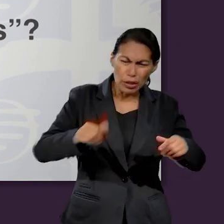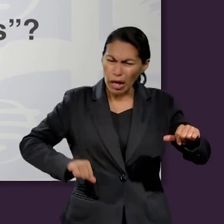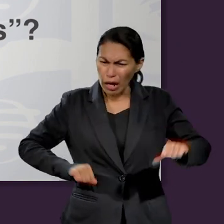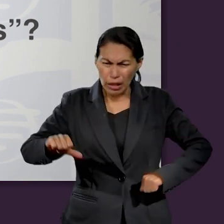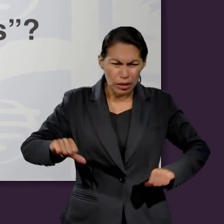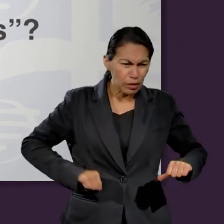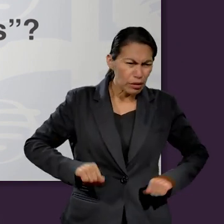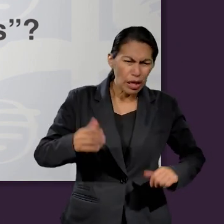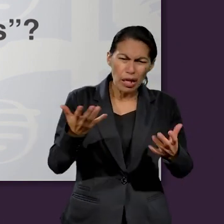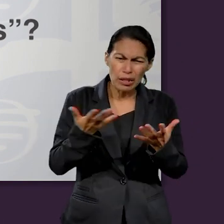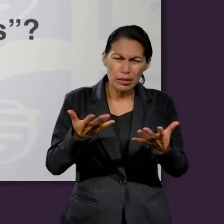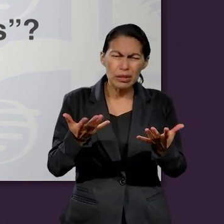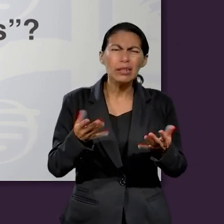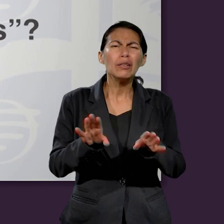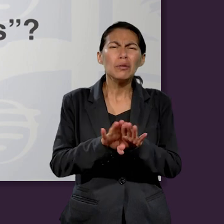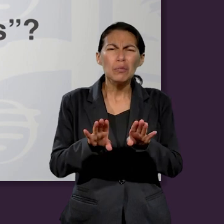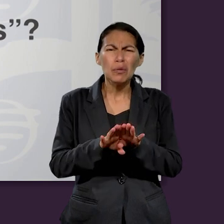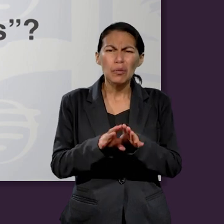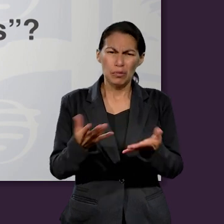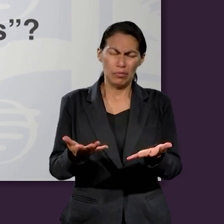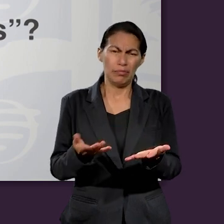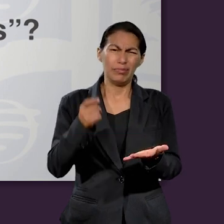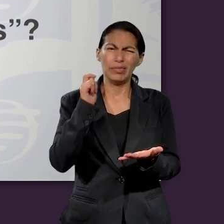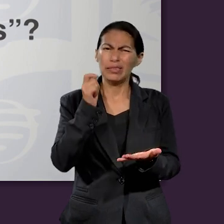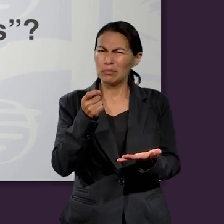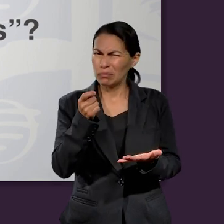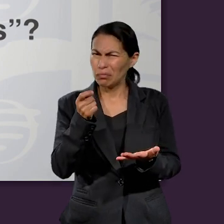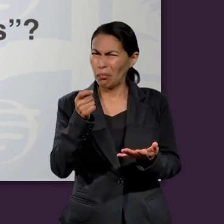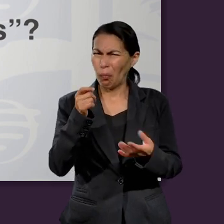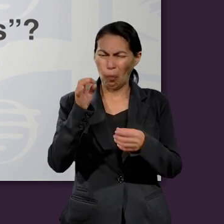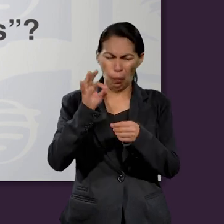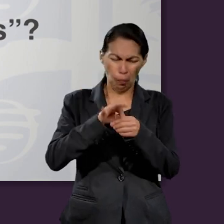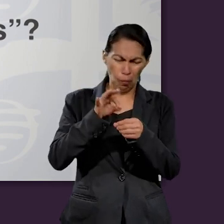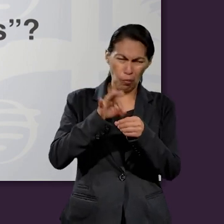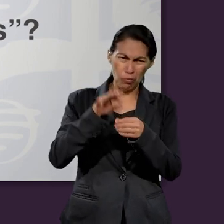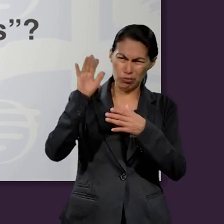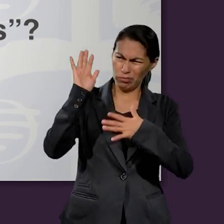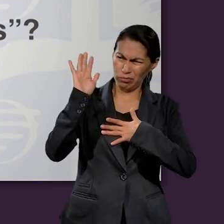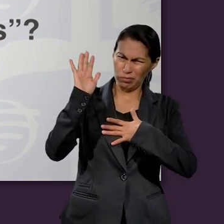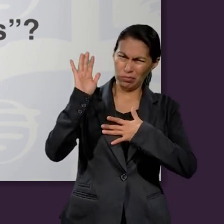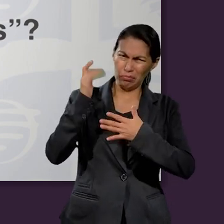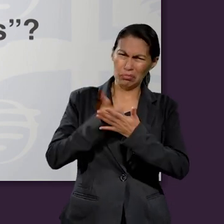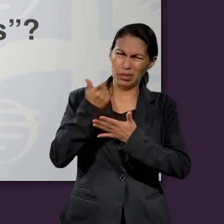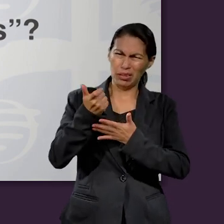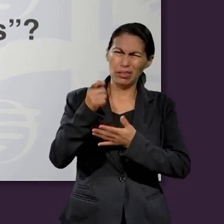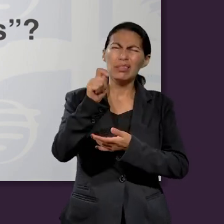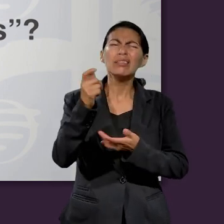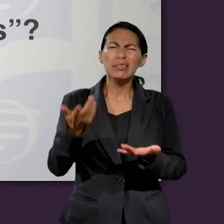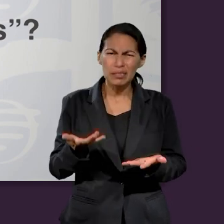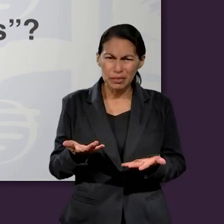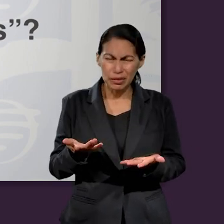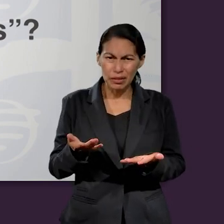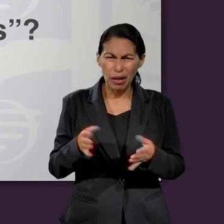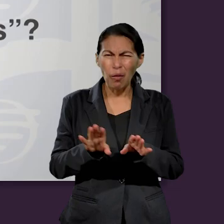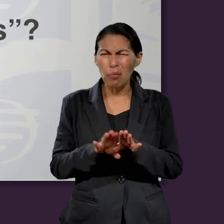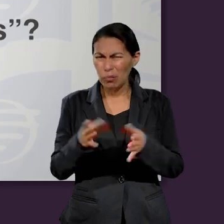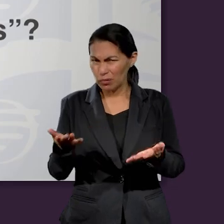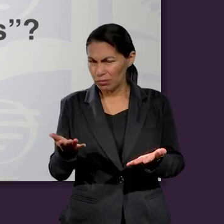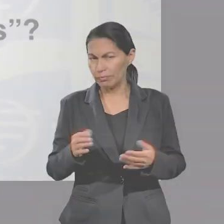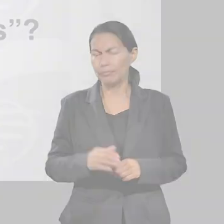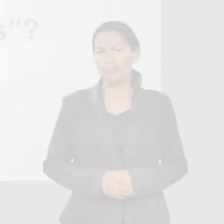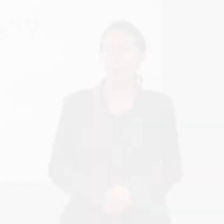Dios? ¿Qué significa pagar tus votos? ¿En qué consiste esto de pagar votos? Vamos a escuchar.